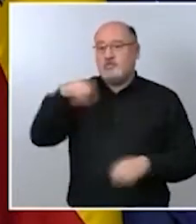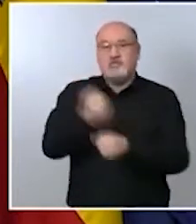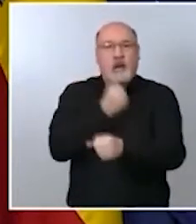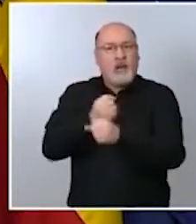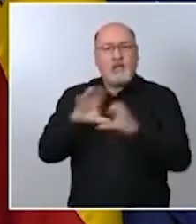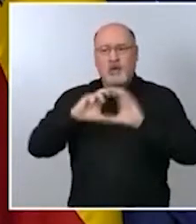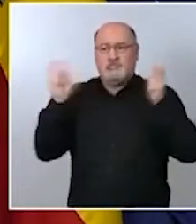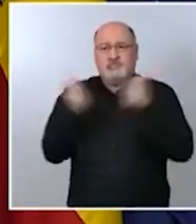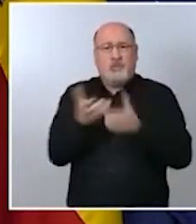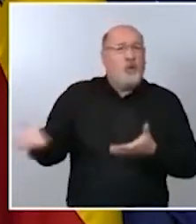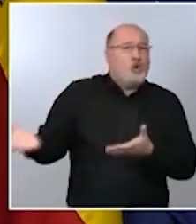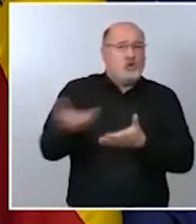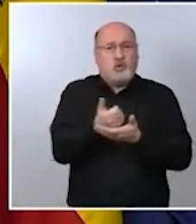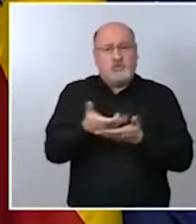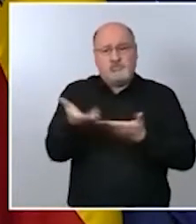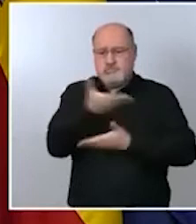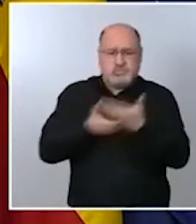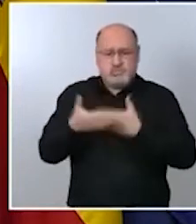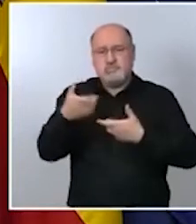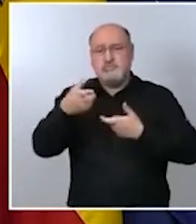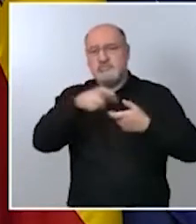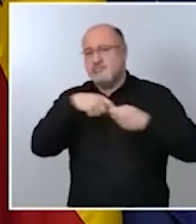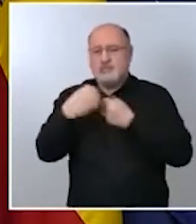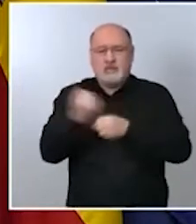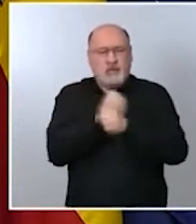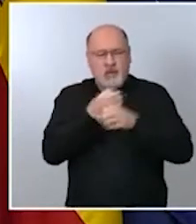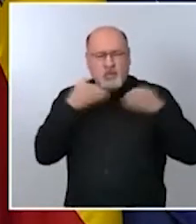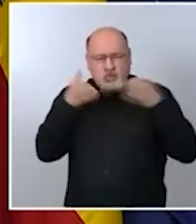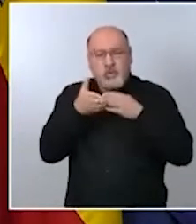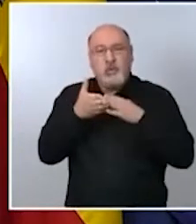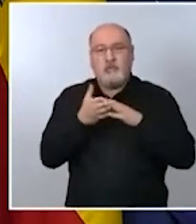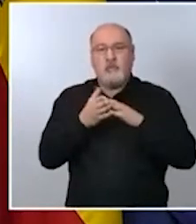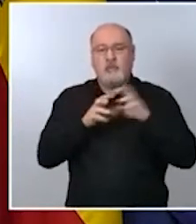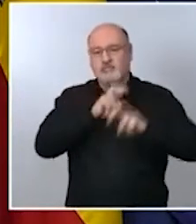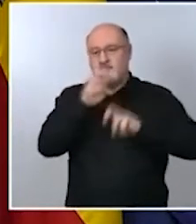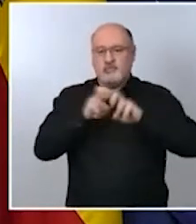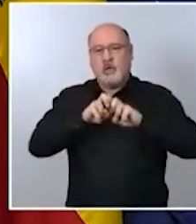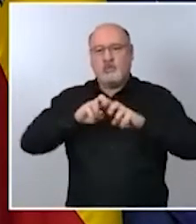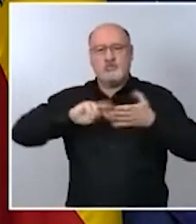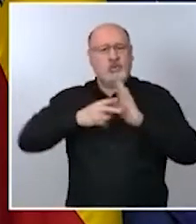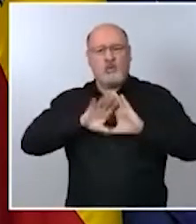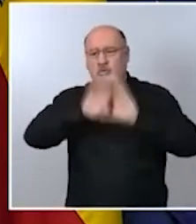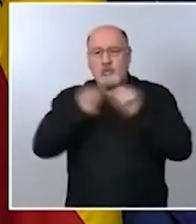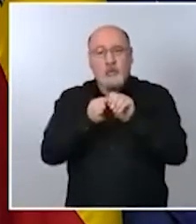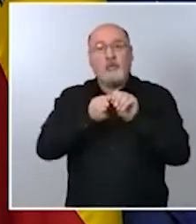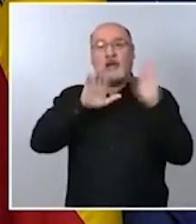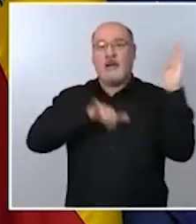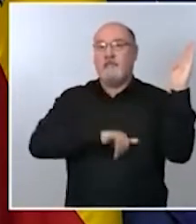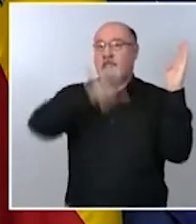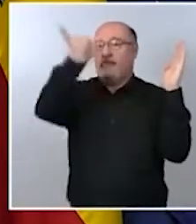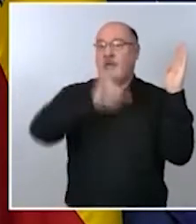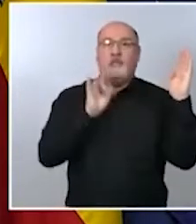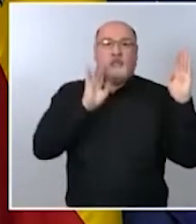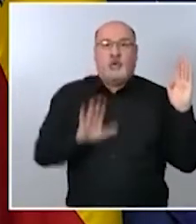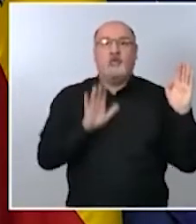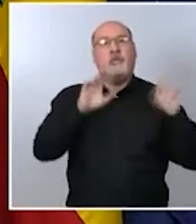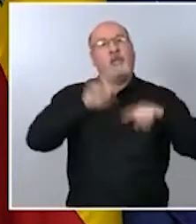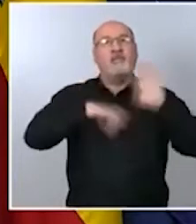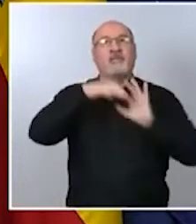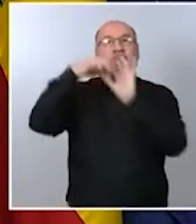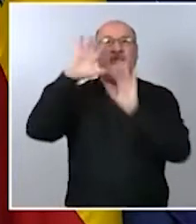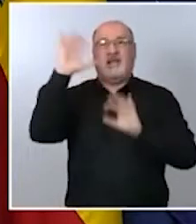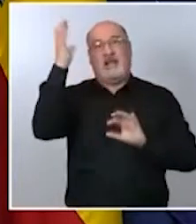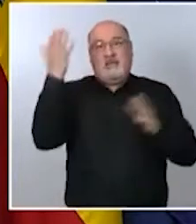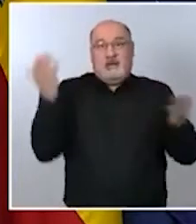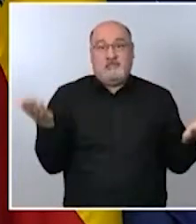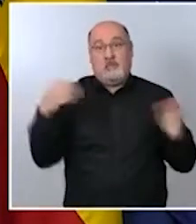la respuesta y evidentemente las salidas de los vuelos dependen de las condiciones climatológicas pero como hemos visto ayer